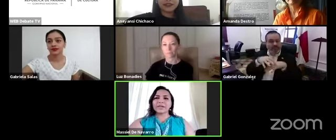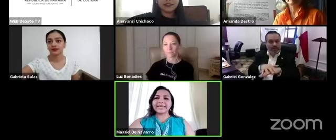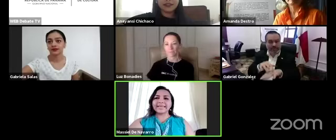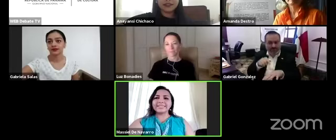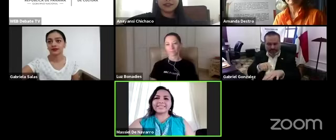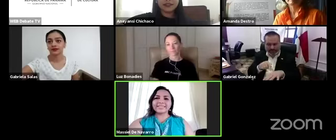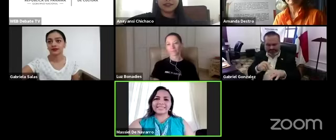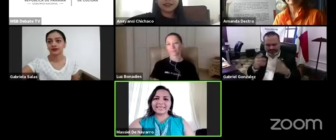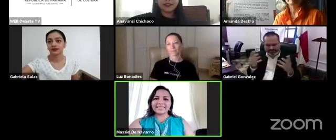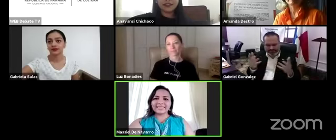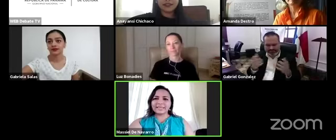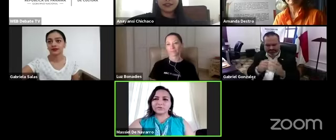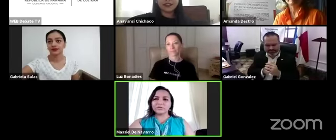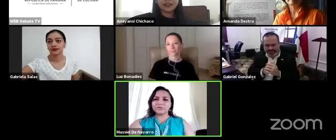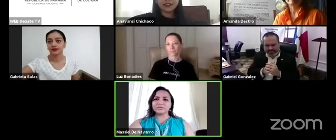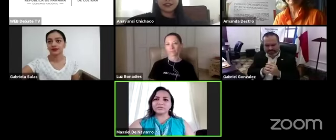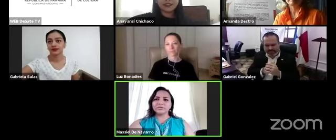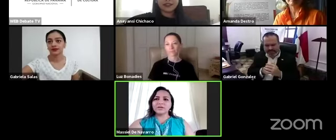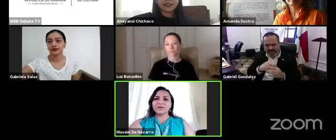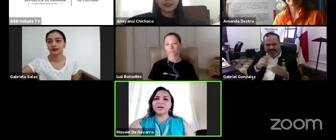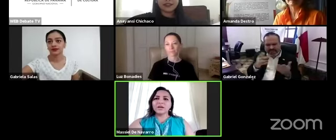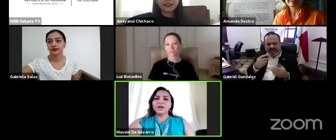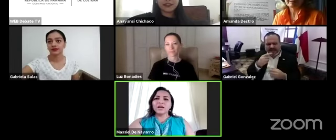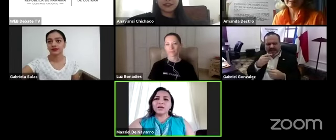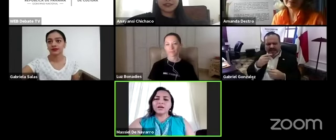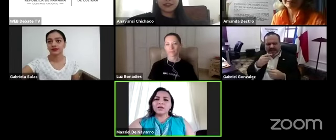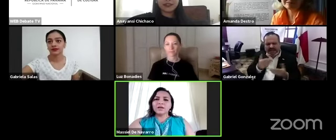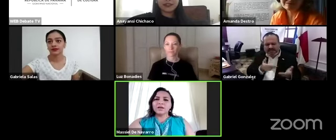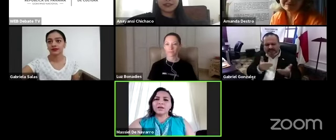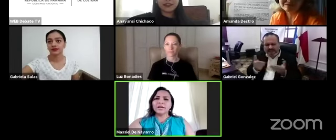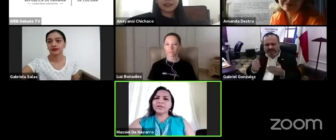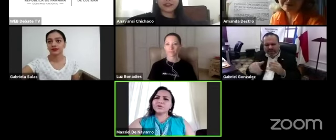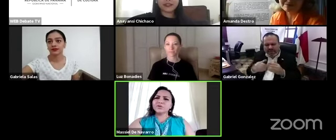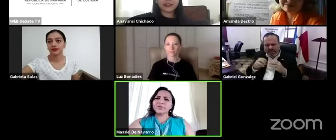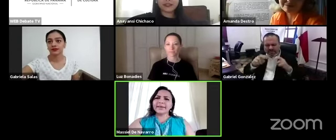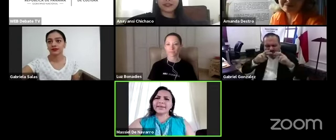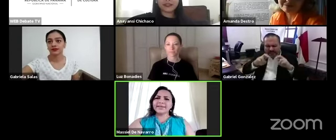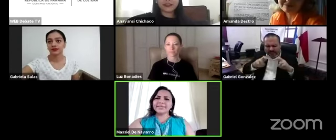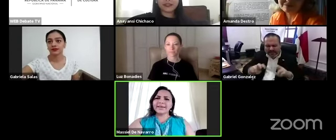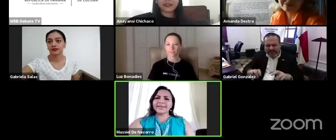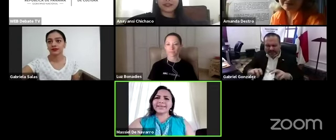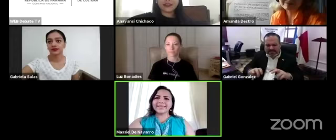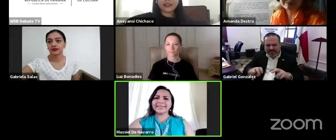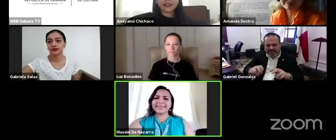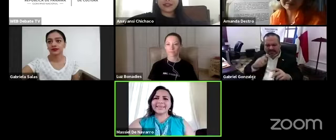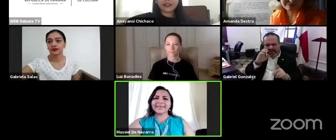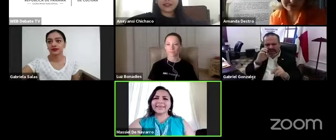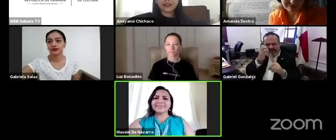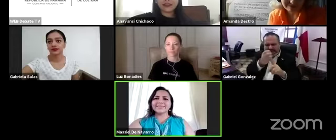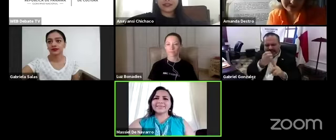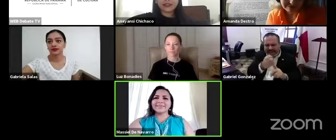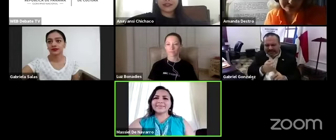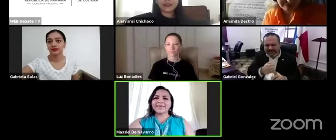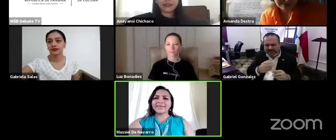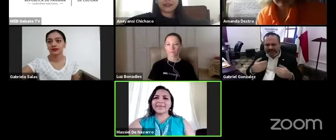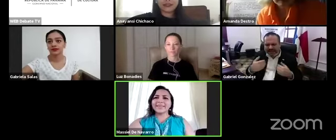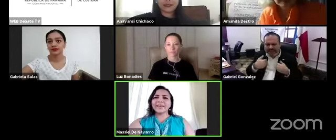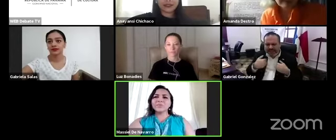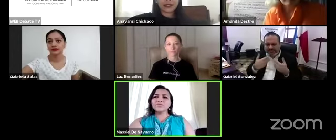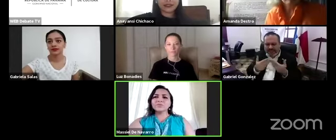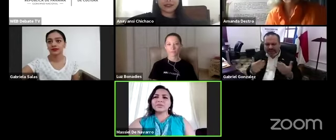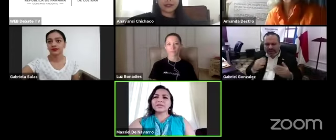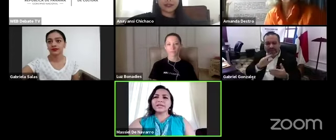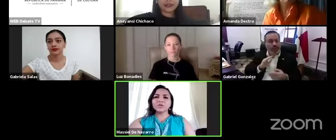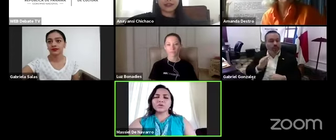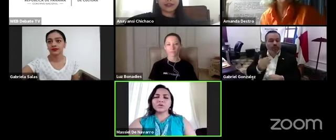por la Igualdad, Diversidad e Inclusión. Esto nos lleva a analizar estrategias que